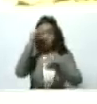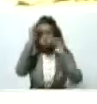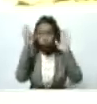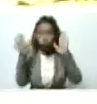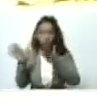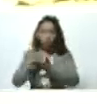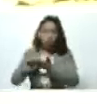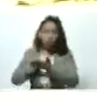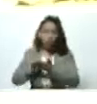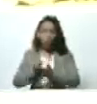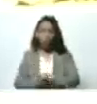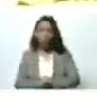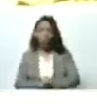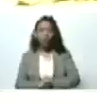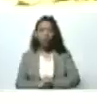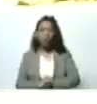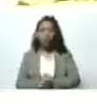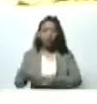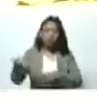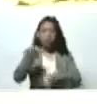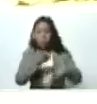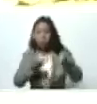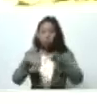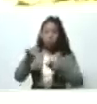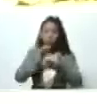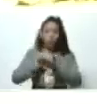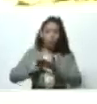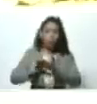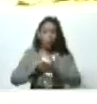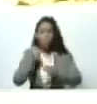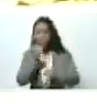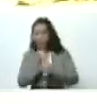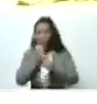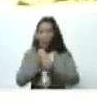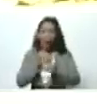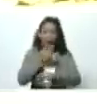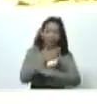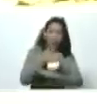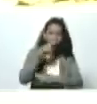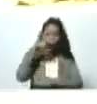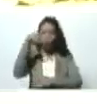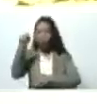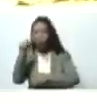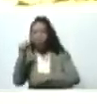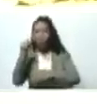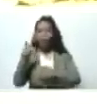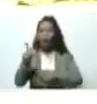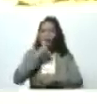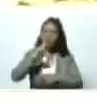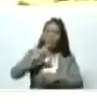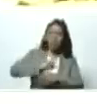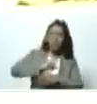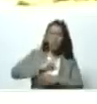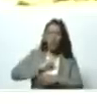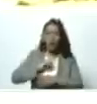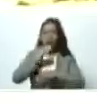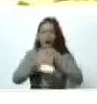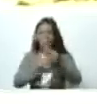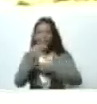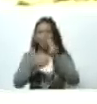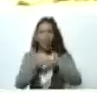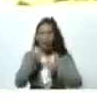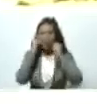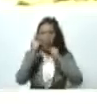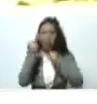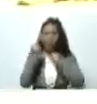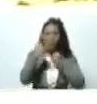pa, pin, pum, pa, ahí va Maduro, al enemigo, dándole duro,